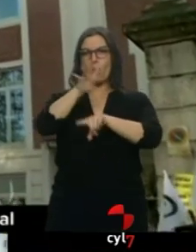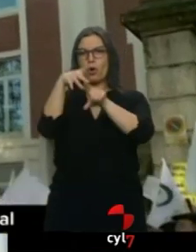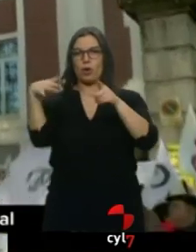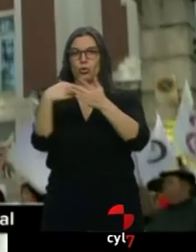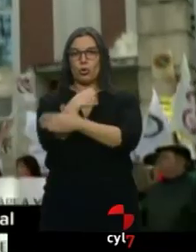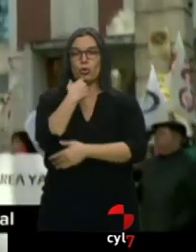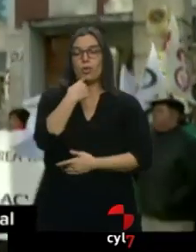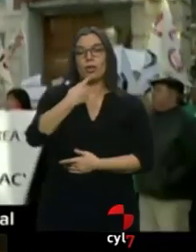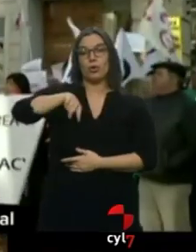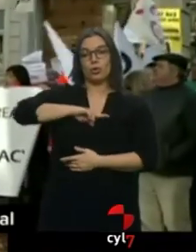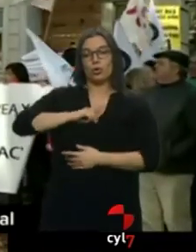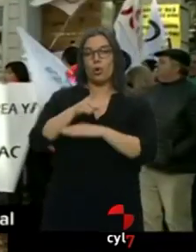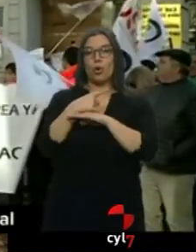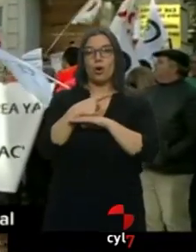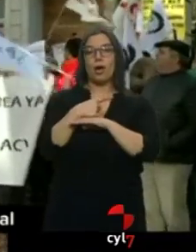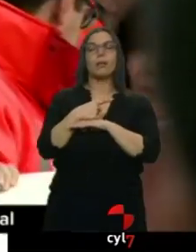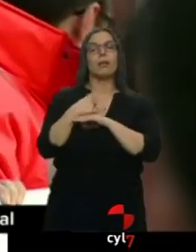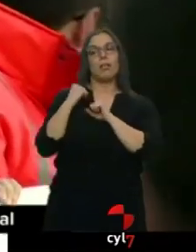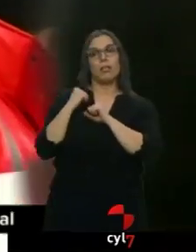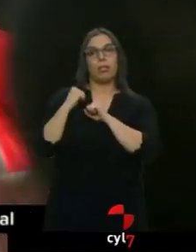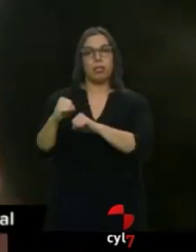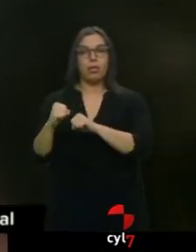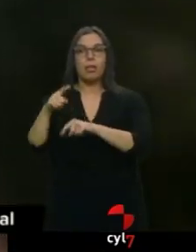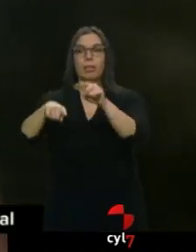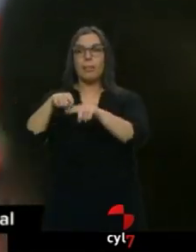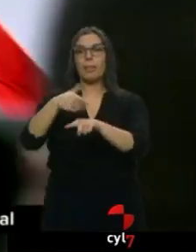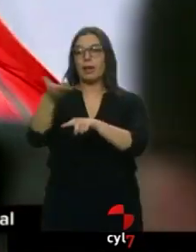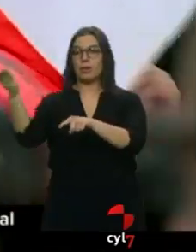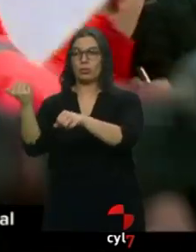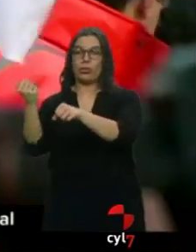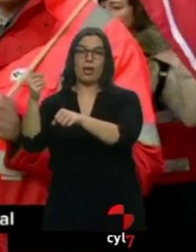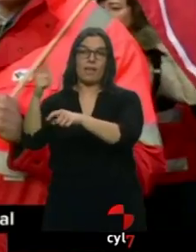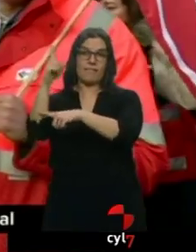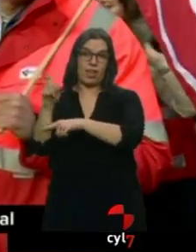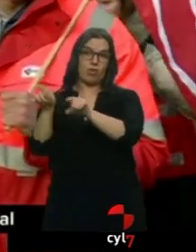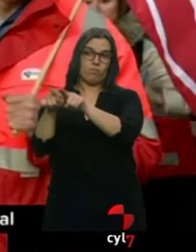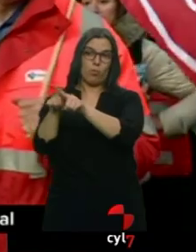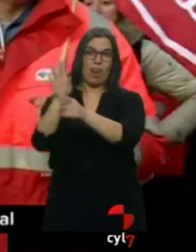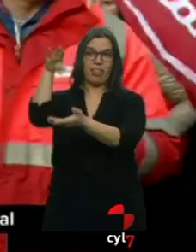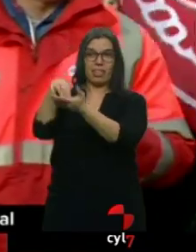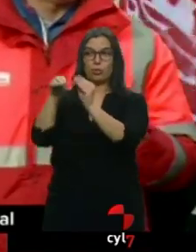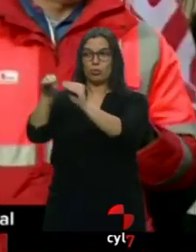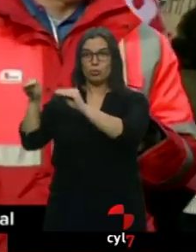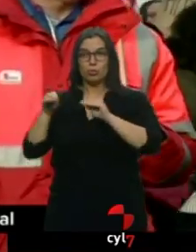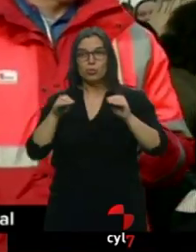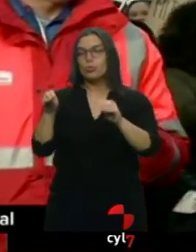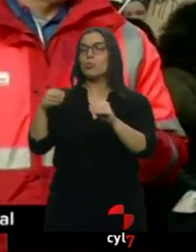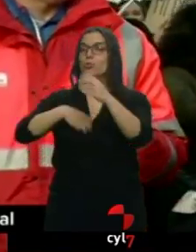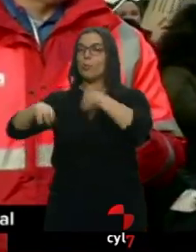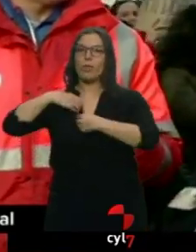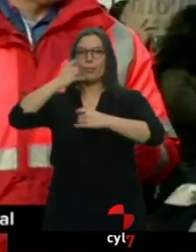resto de personal adscrito a los centros. Si el consejero no les da una solución inminente, dicen que harán huelga los días 21, 26,